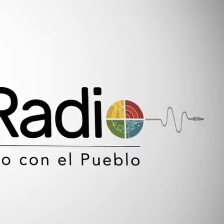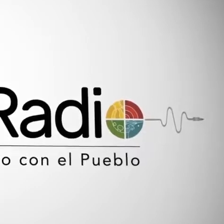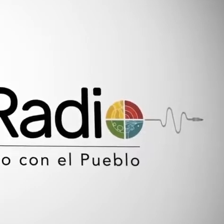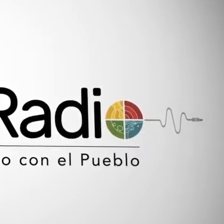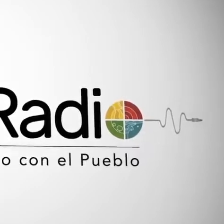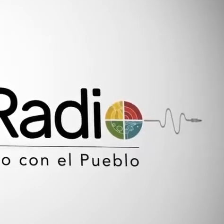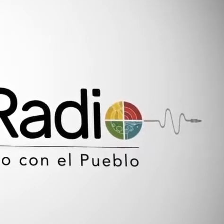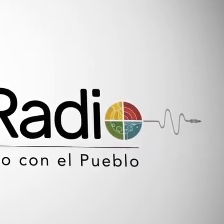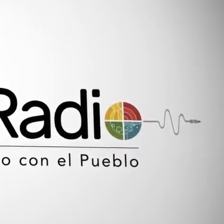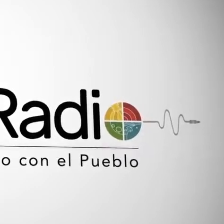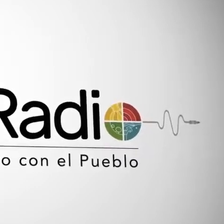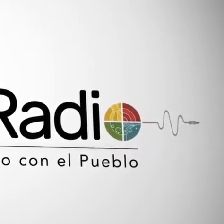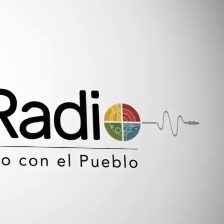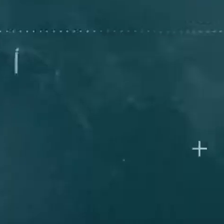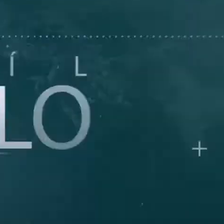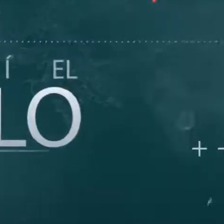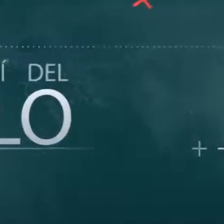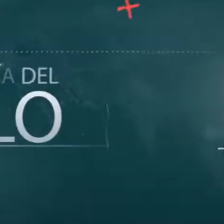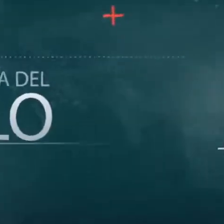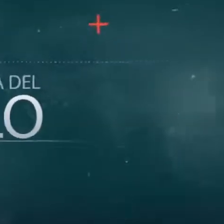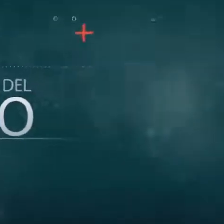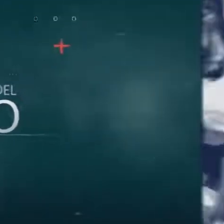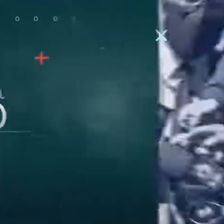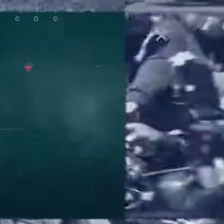Al encuentro con el pueblo